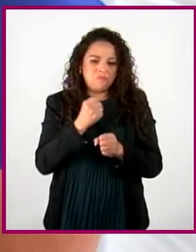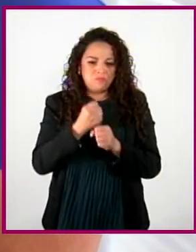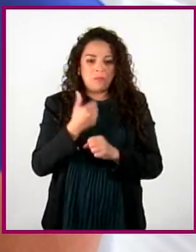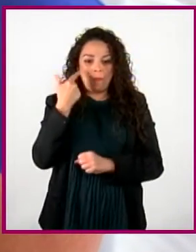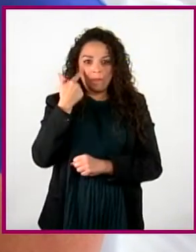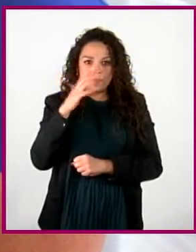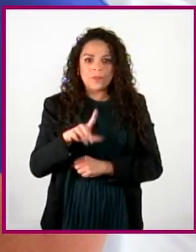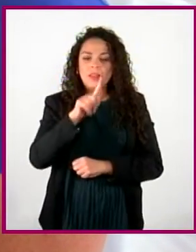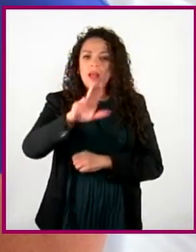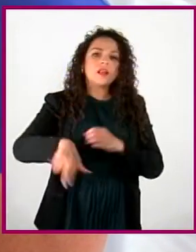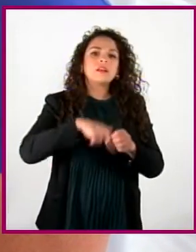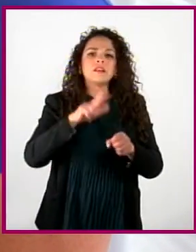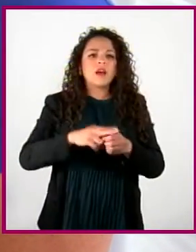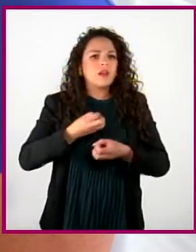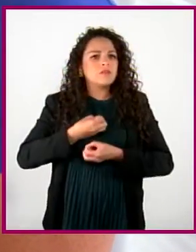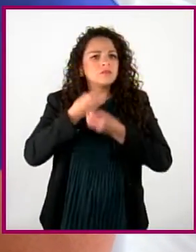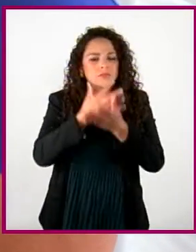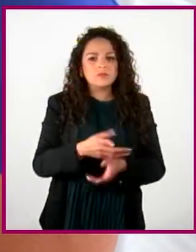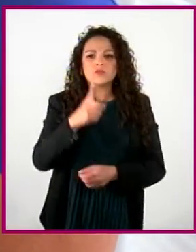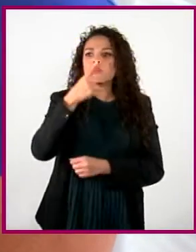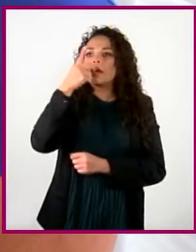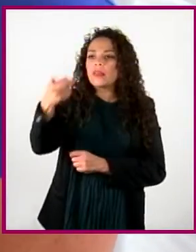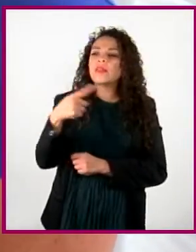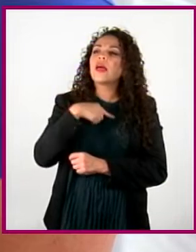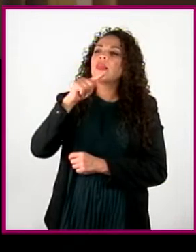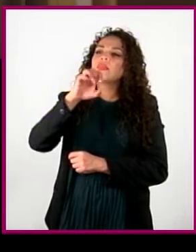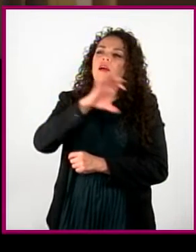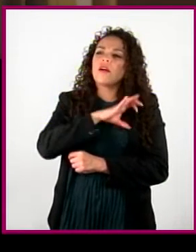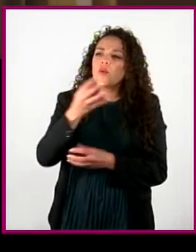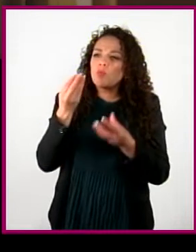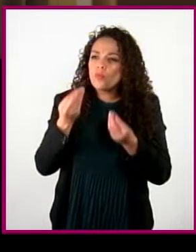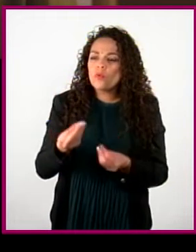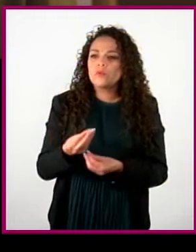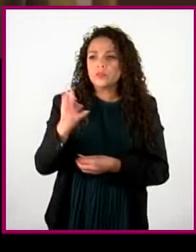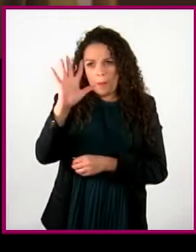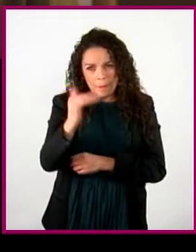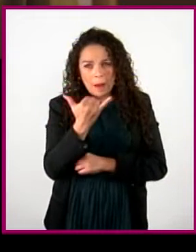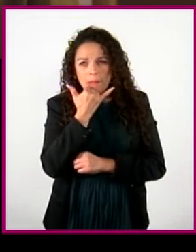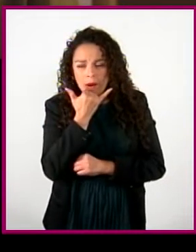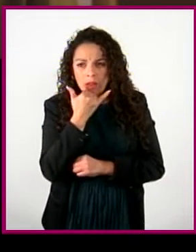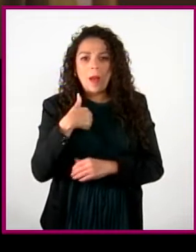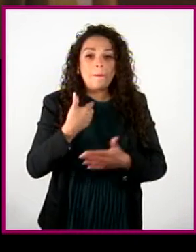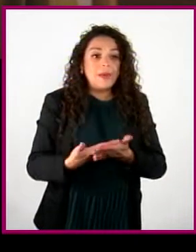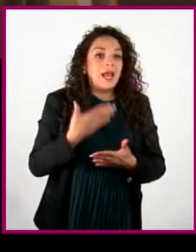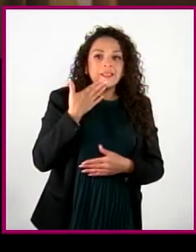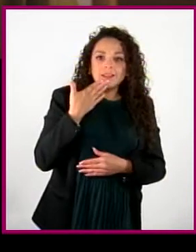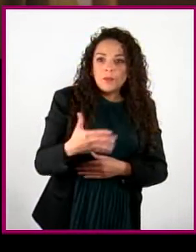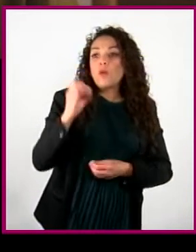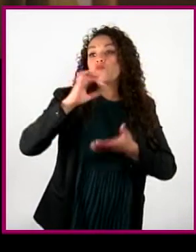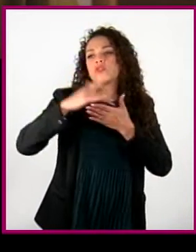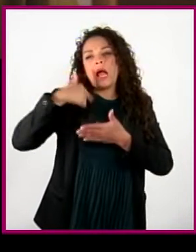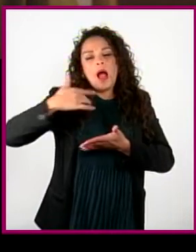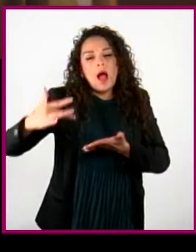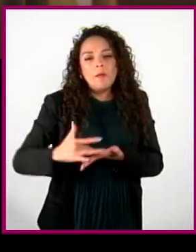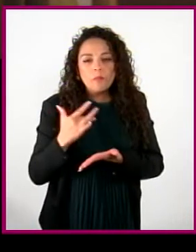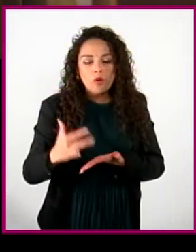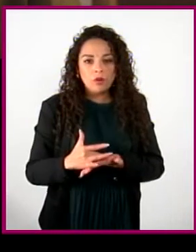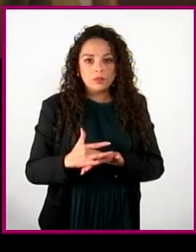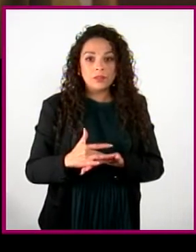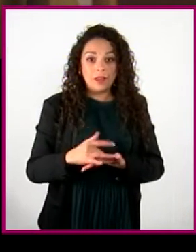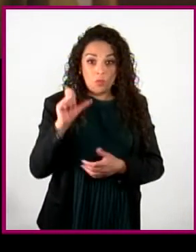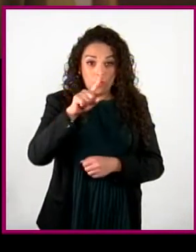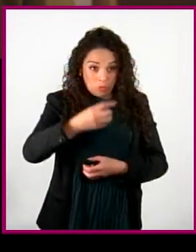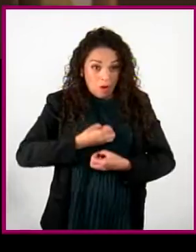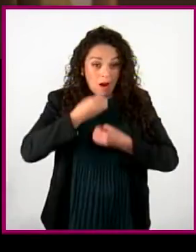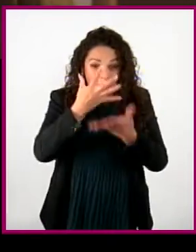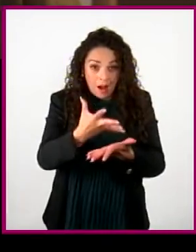quiero, me perdonas, me caes muy bien, gracias por apoyarme. Te aseguro que te sentirás bien y